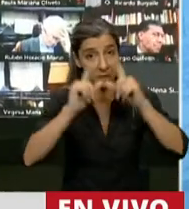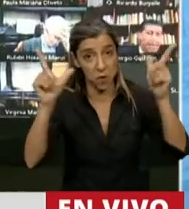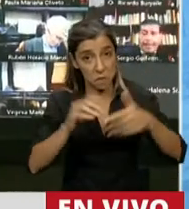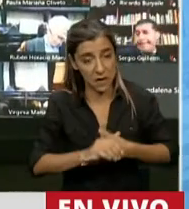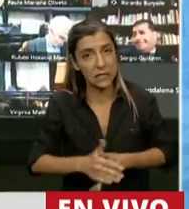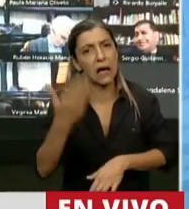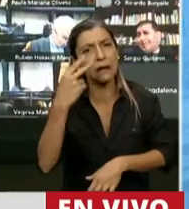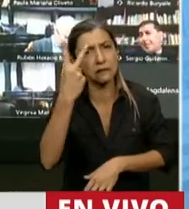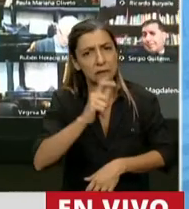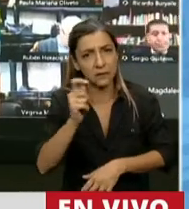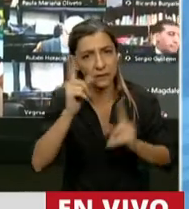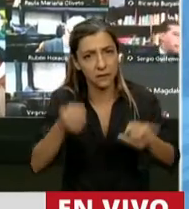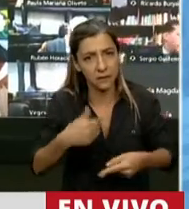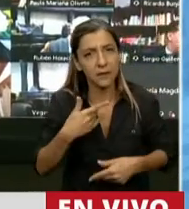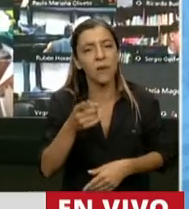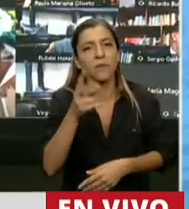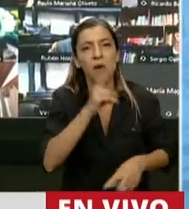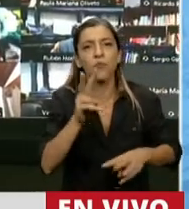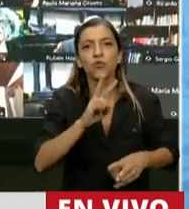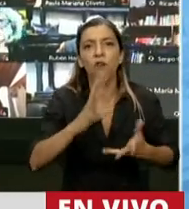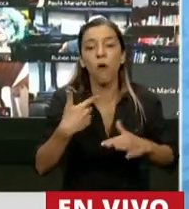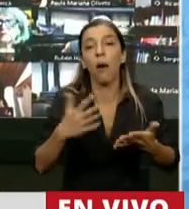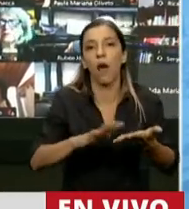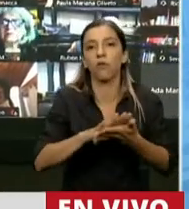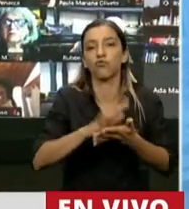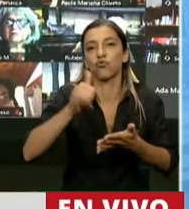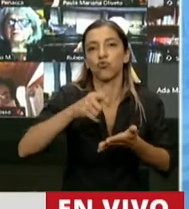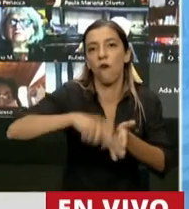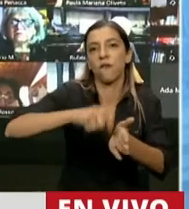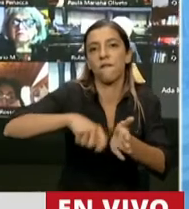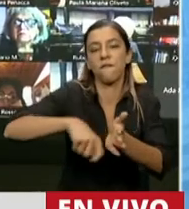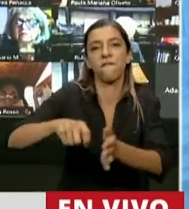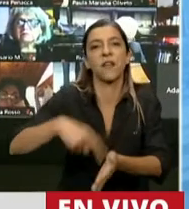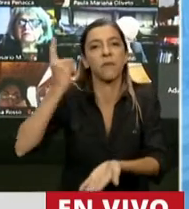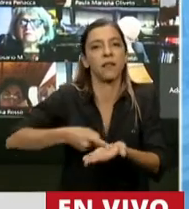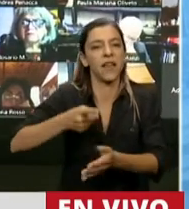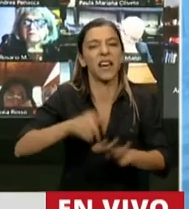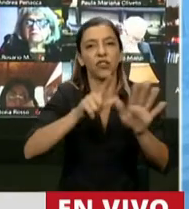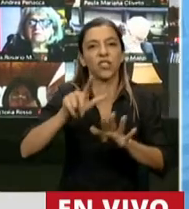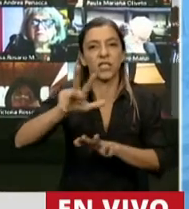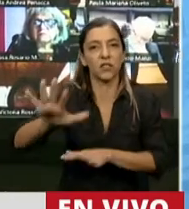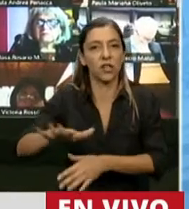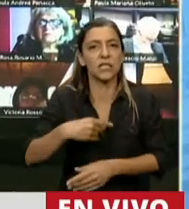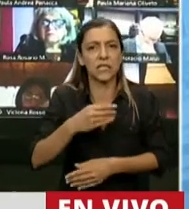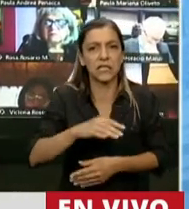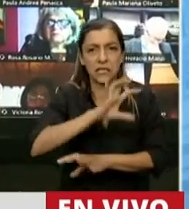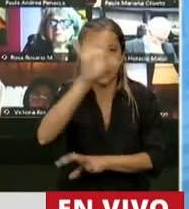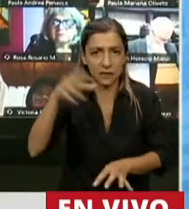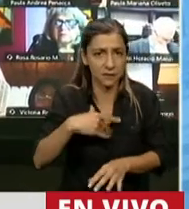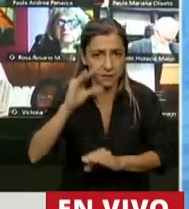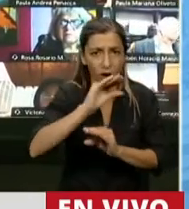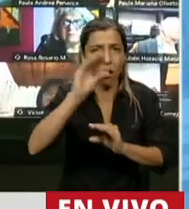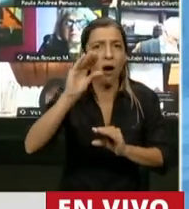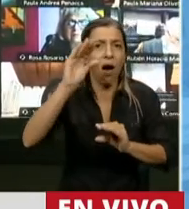salieron corriendo a firmar una solicitada apoyando el decreto 735 que reduce la coparticipación